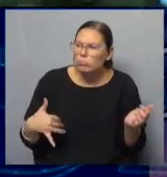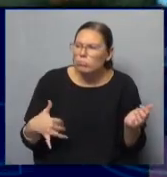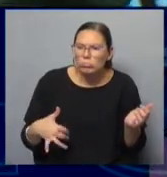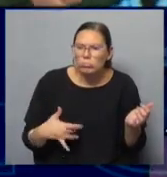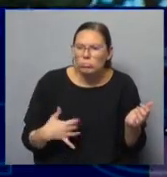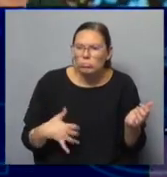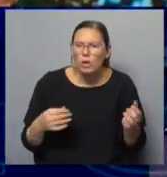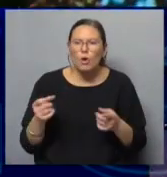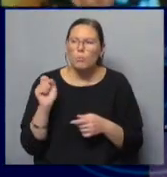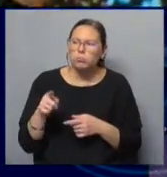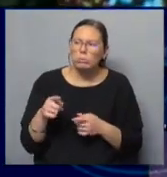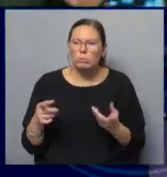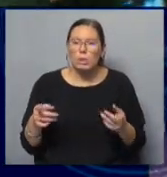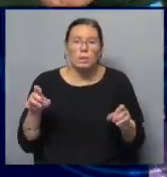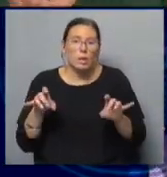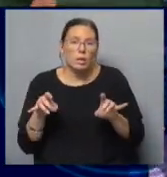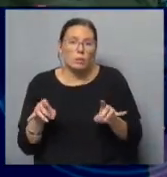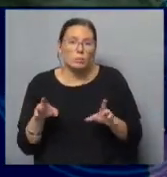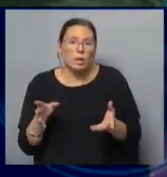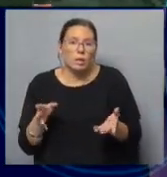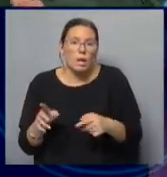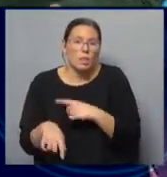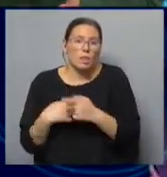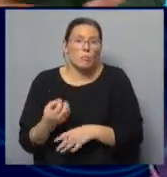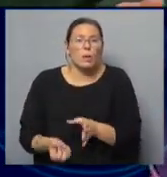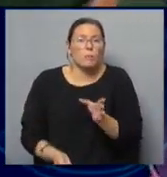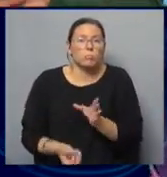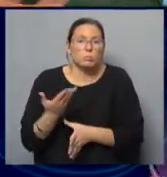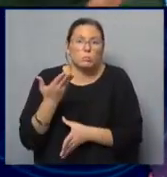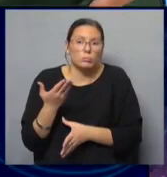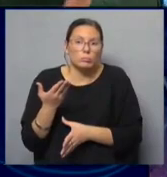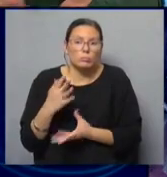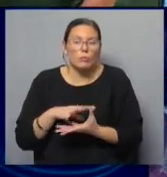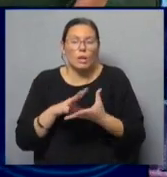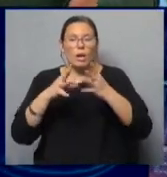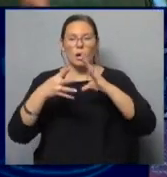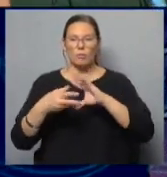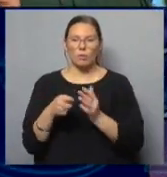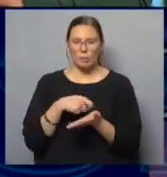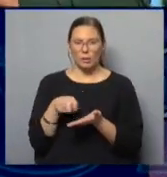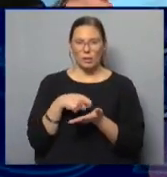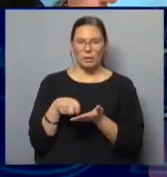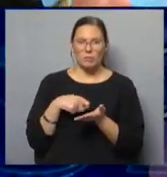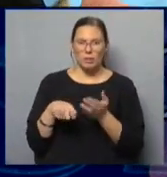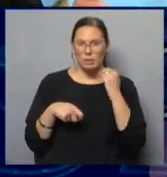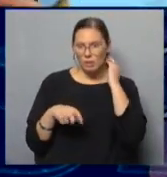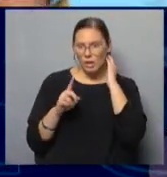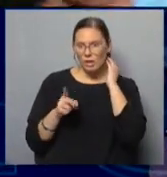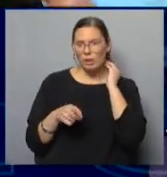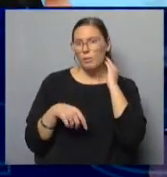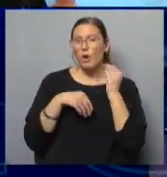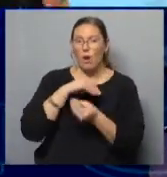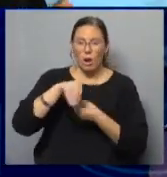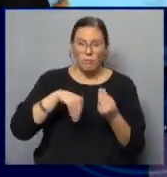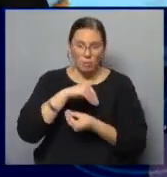guitarras y cómo las tocan. Y naturalmente eso sale algo o con una manera de escribir. tendrá que ver también con el seno familiar y